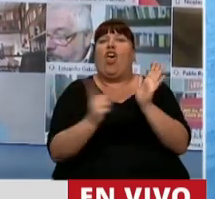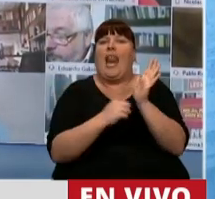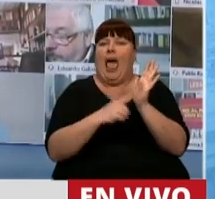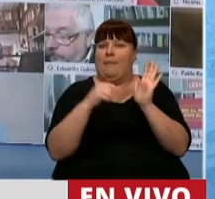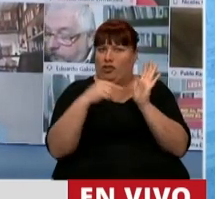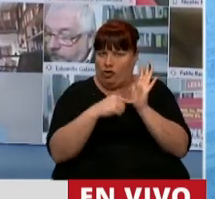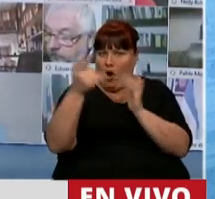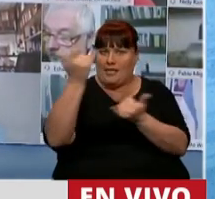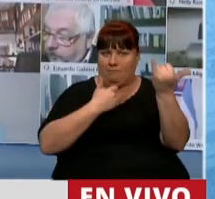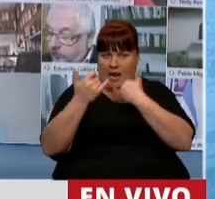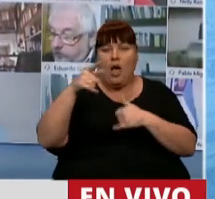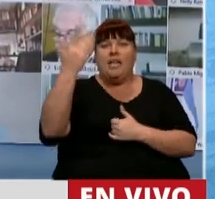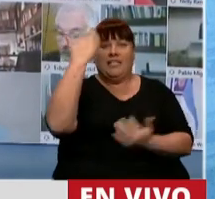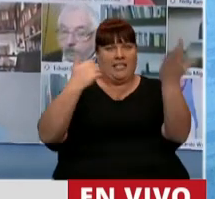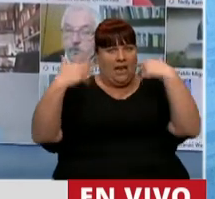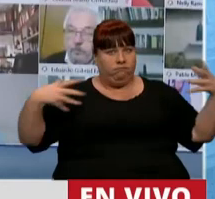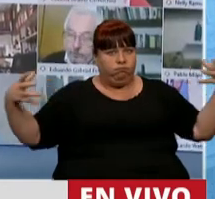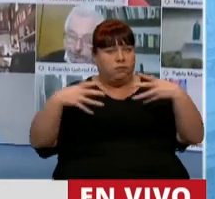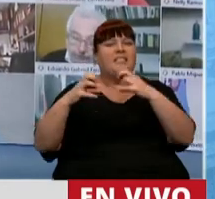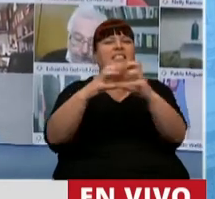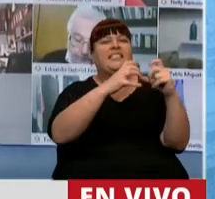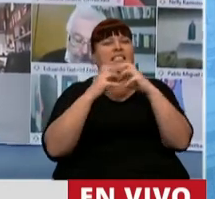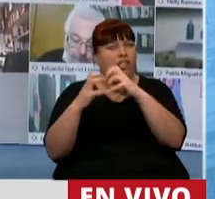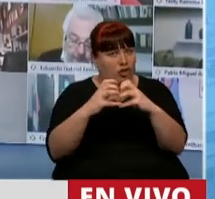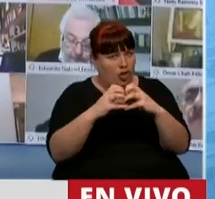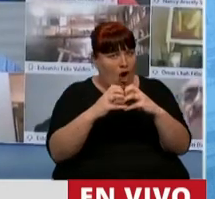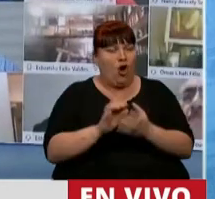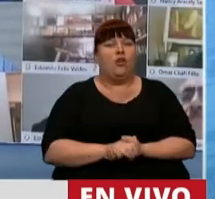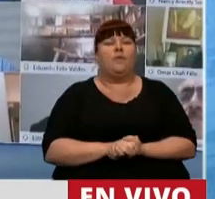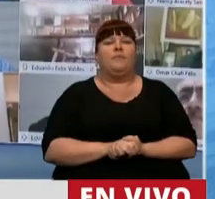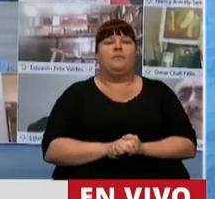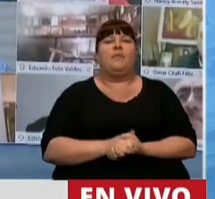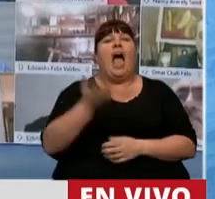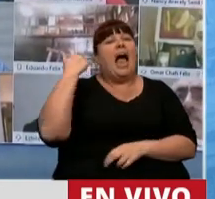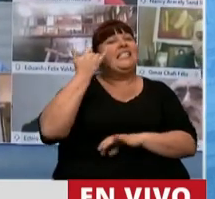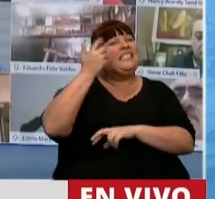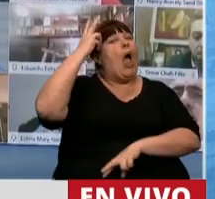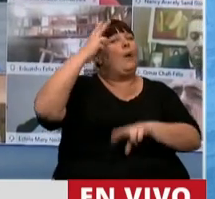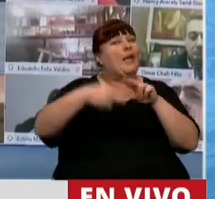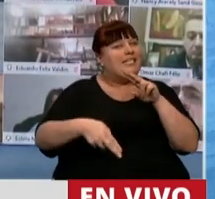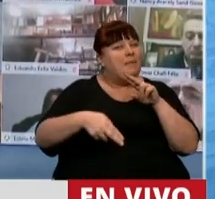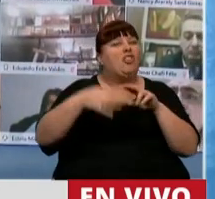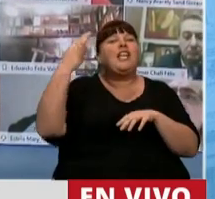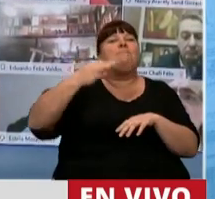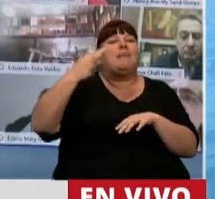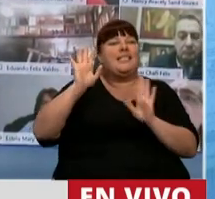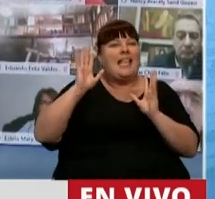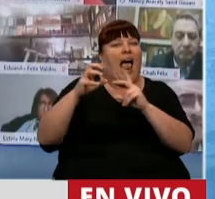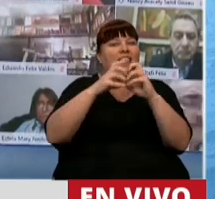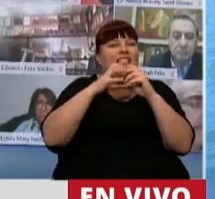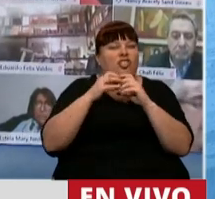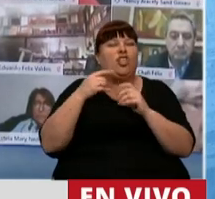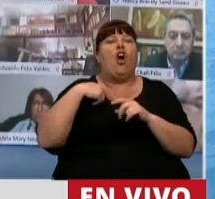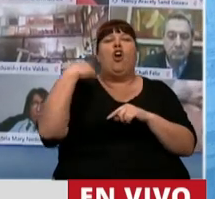reglamento. Usted nos citó, Presidente, a una sesión habiendo vencido la excepcionalidad por la cual